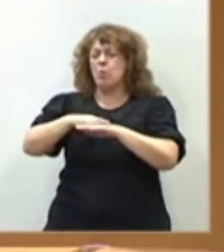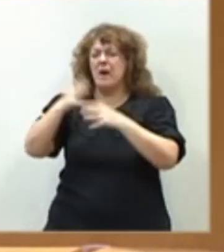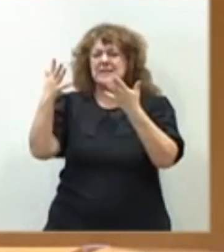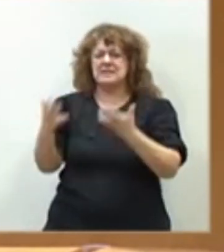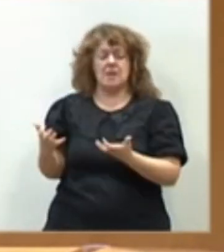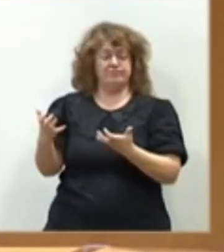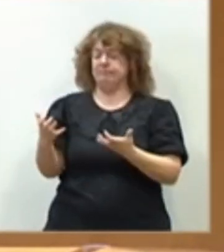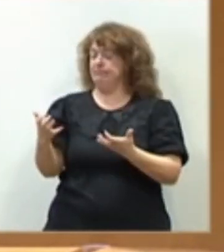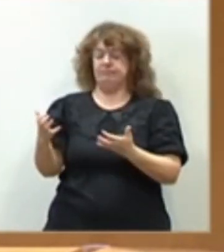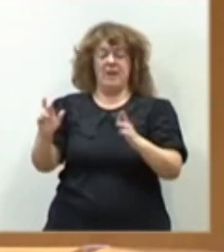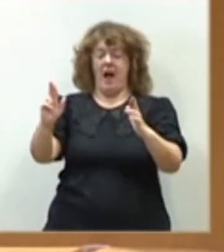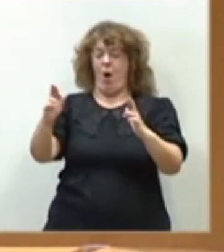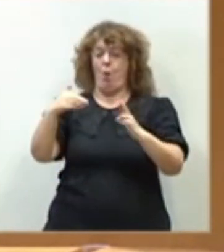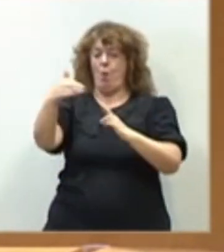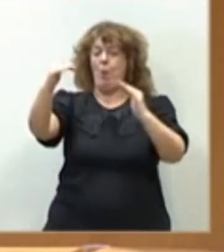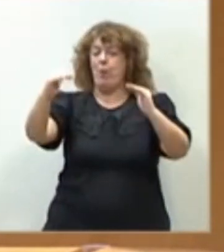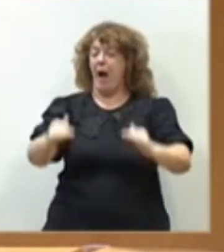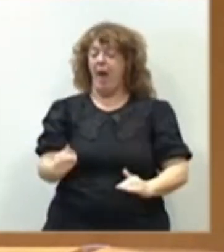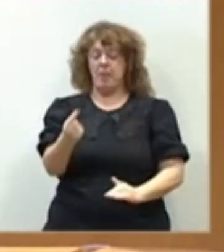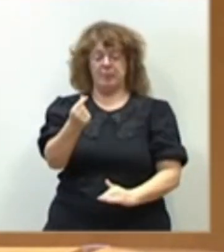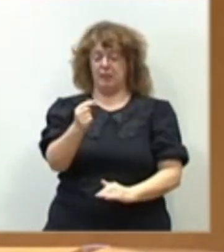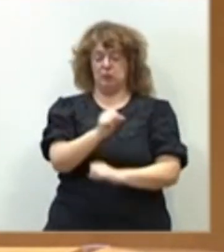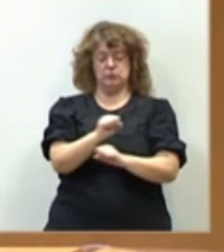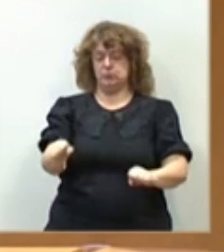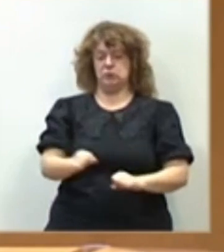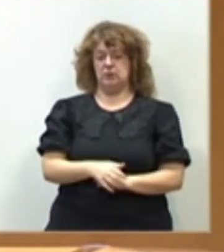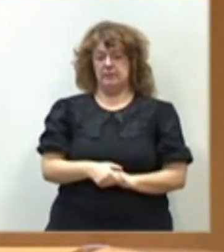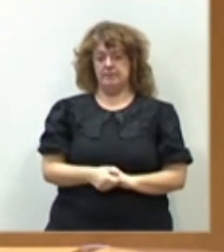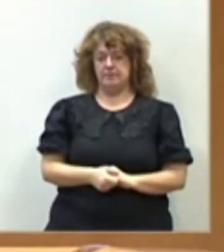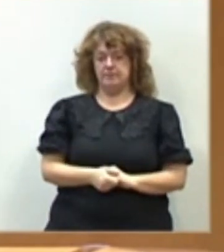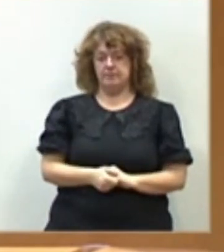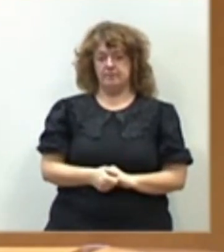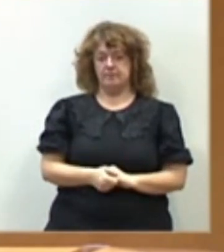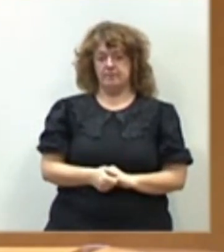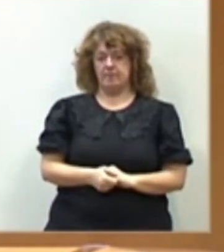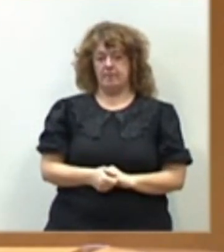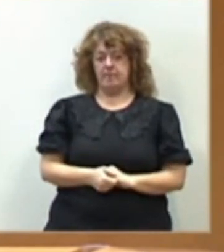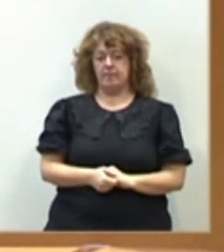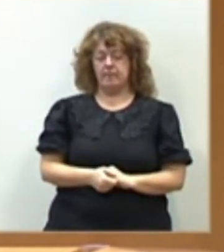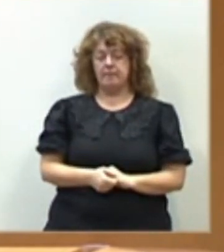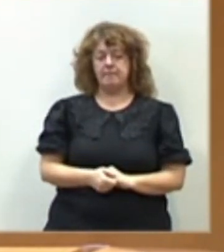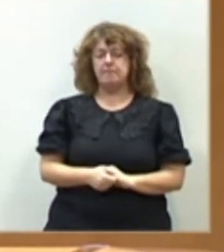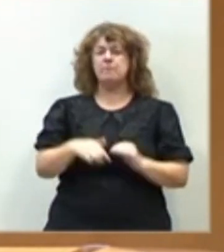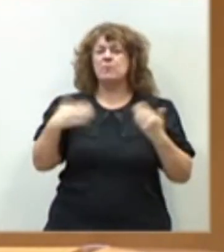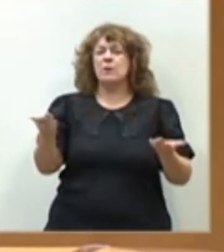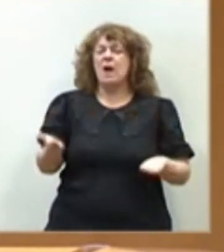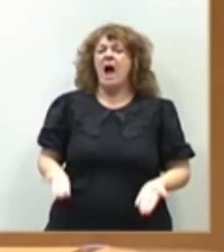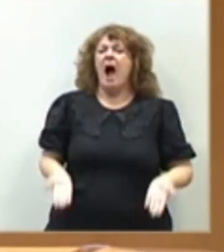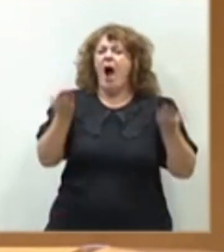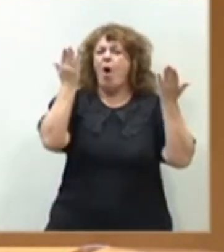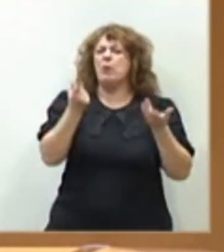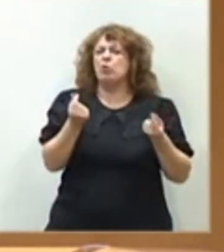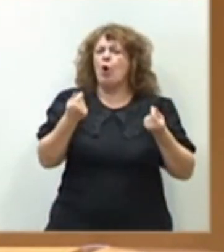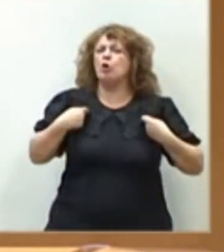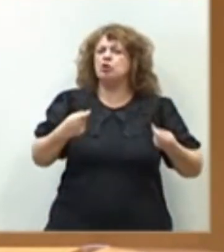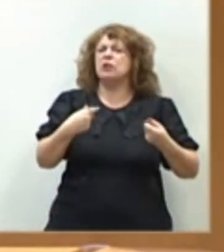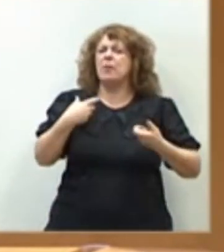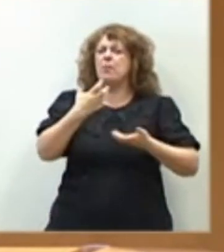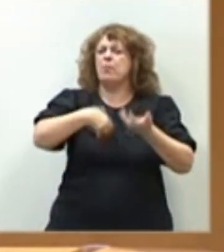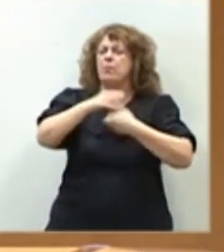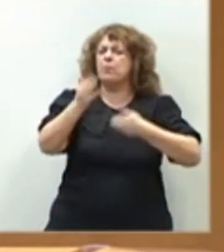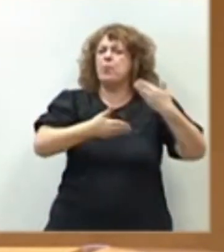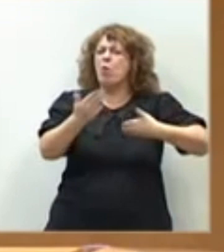no auguran por ahora una bajada de los precios. En definitiva, el aumento de los costes de producción y los bajos niveles de producción